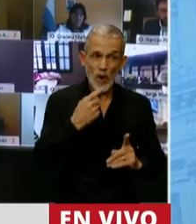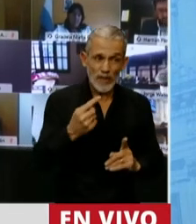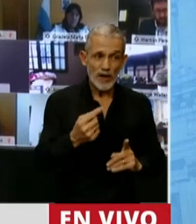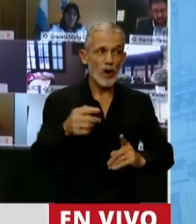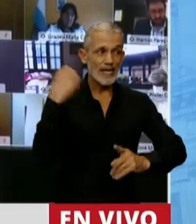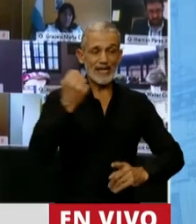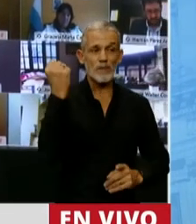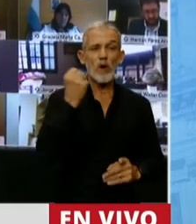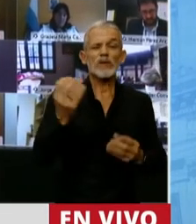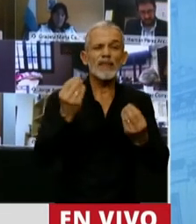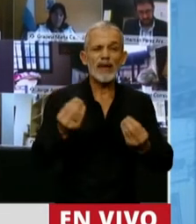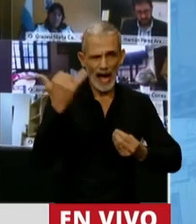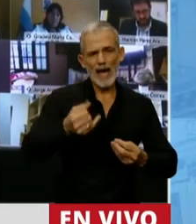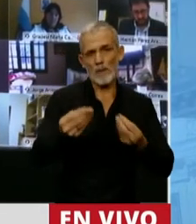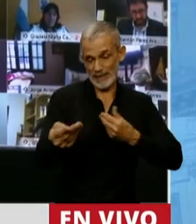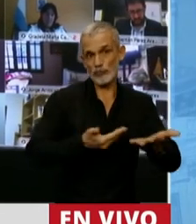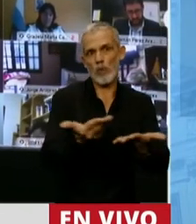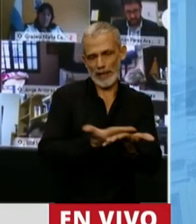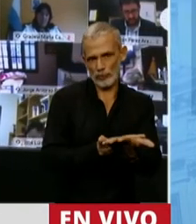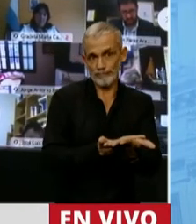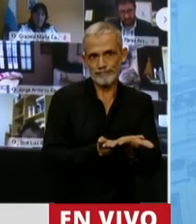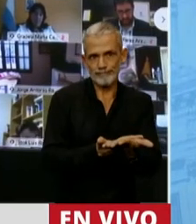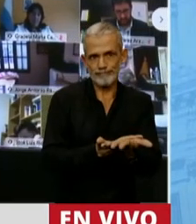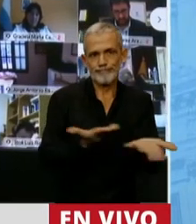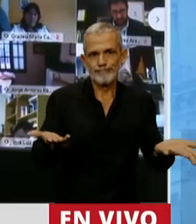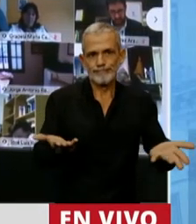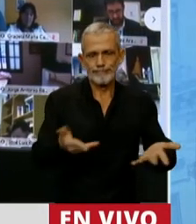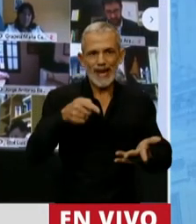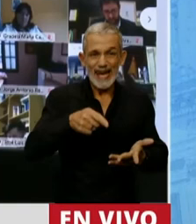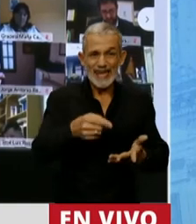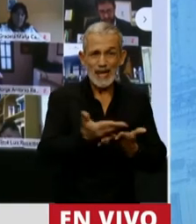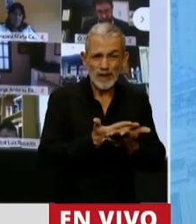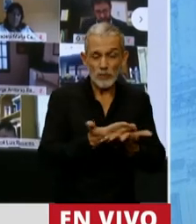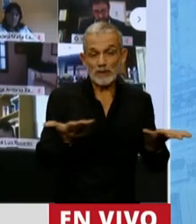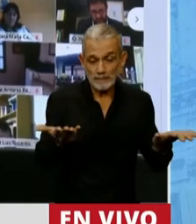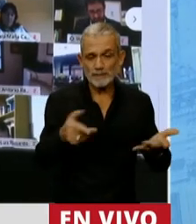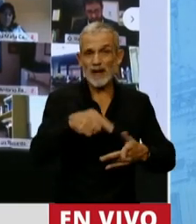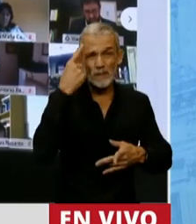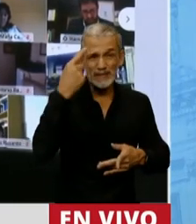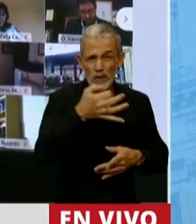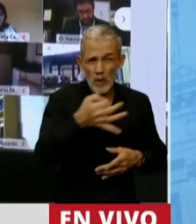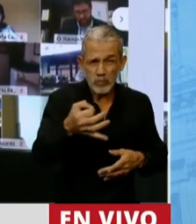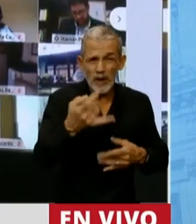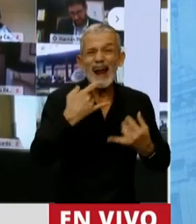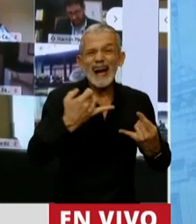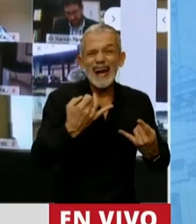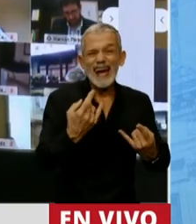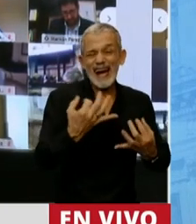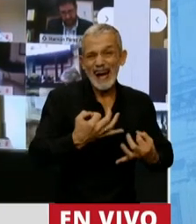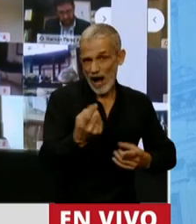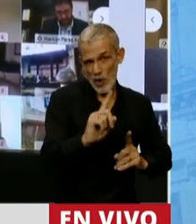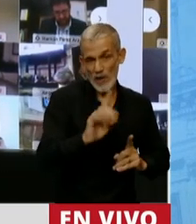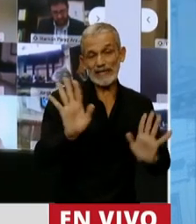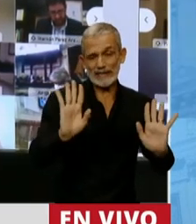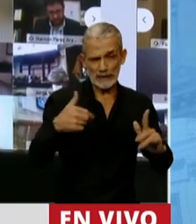consideramos que es importante contar con un presupuesto, aunque sea este que consideramos que no es real. Y es por eso que no